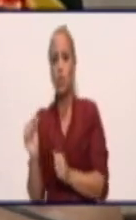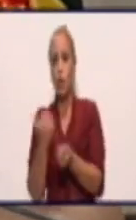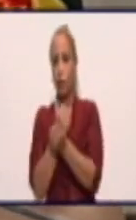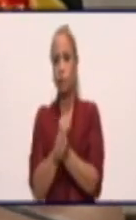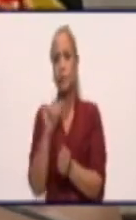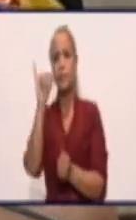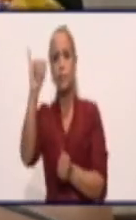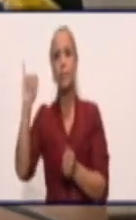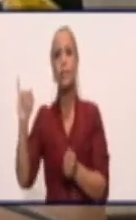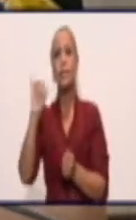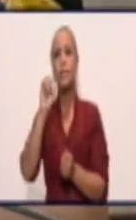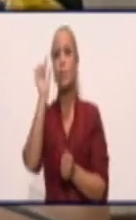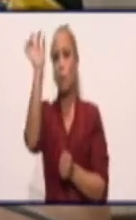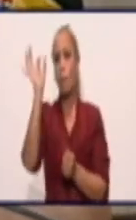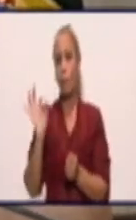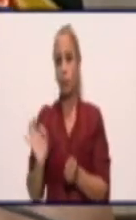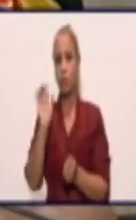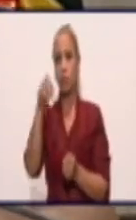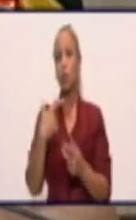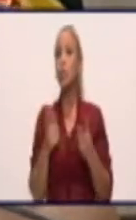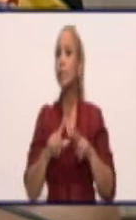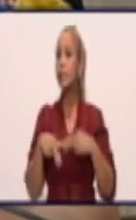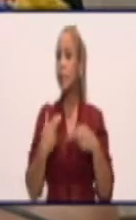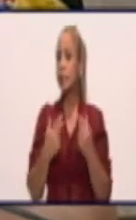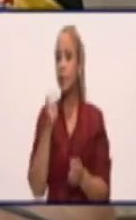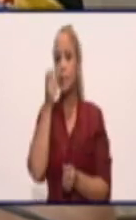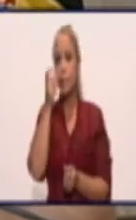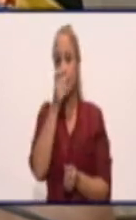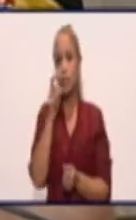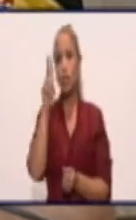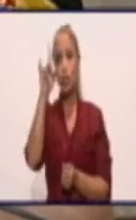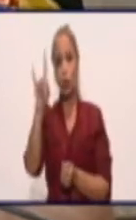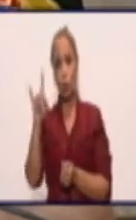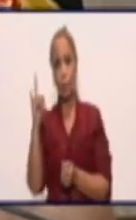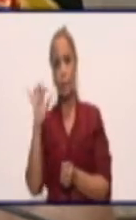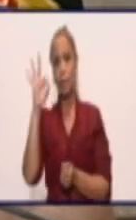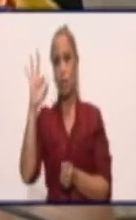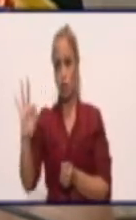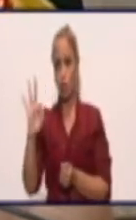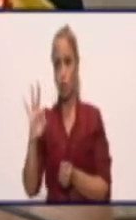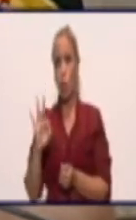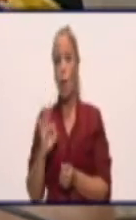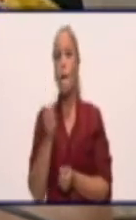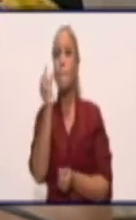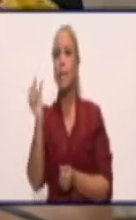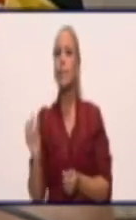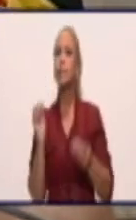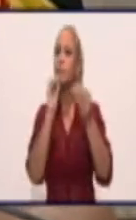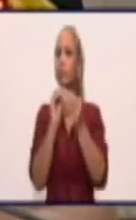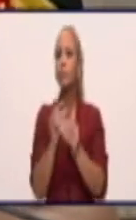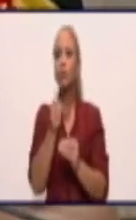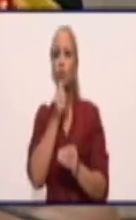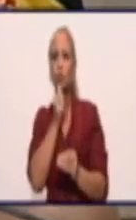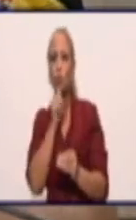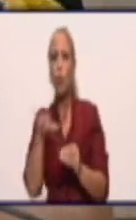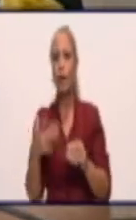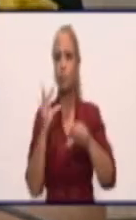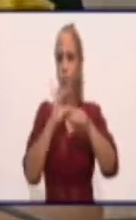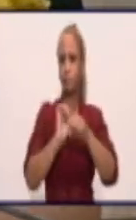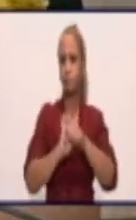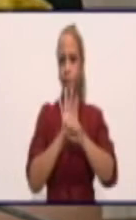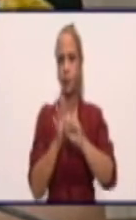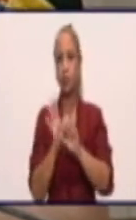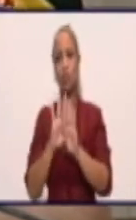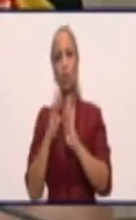esta pesquisa, se detectaron 98 pacientes sospechosos a la COVID, que todos están aislados. Y